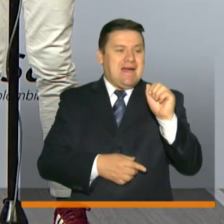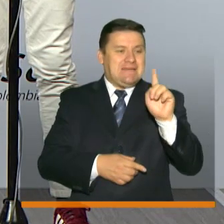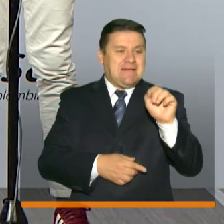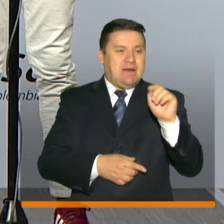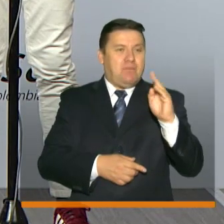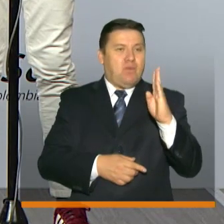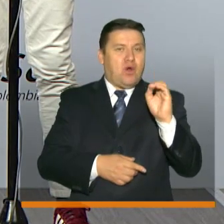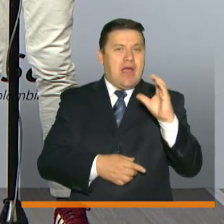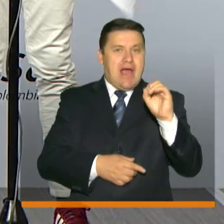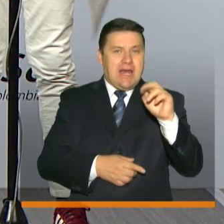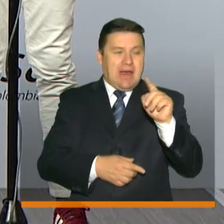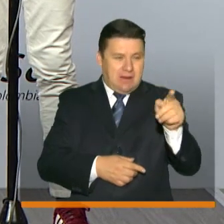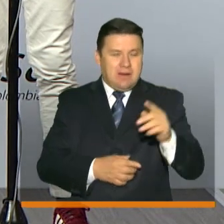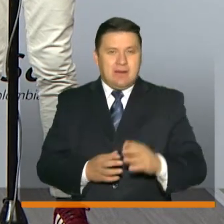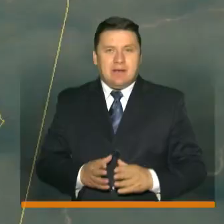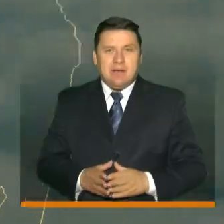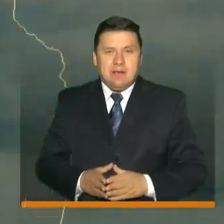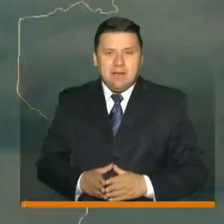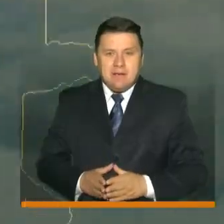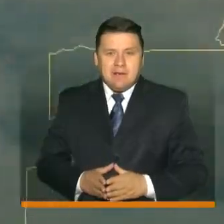en el territorio.